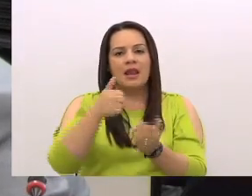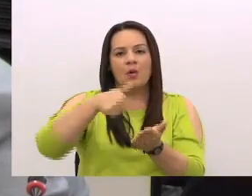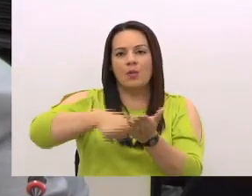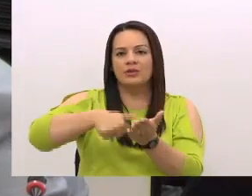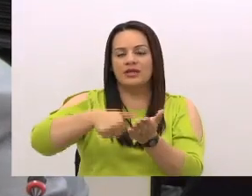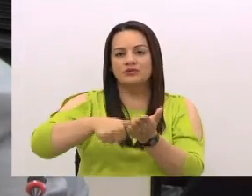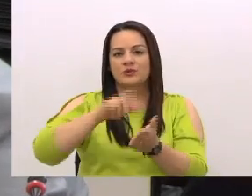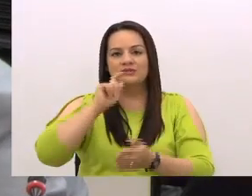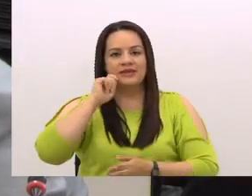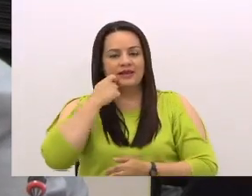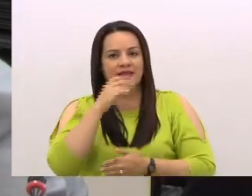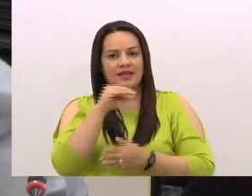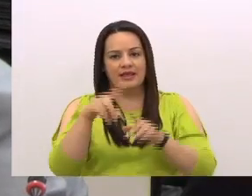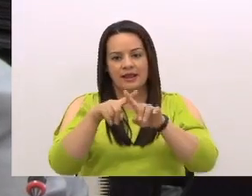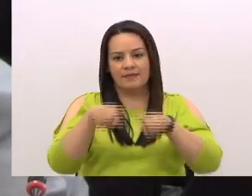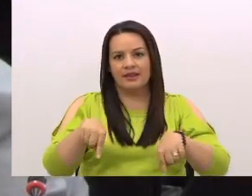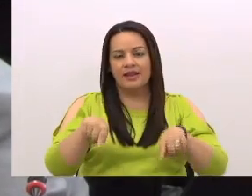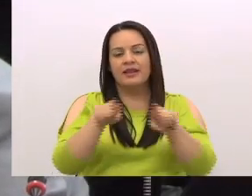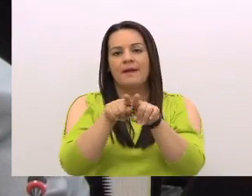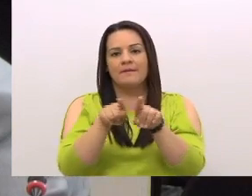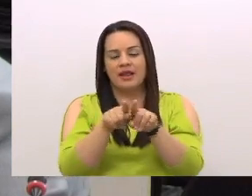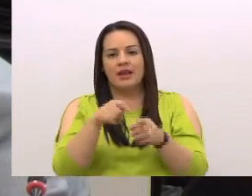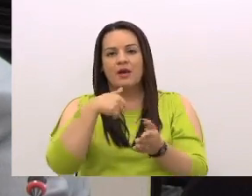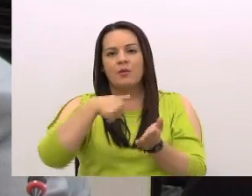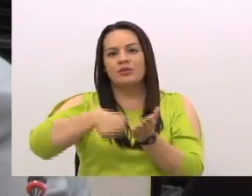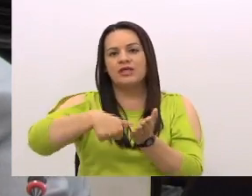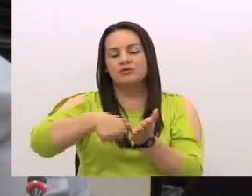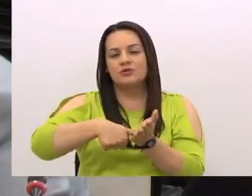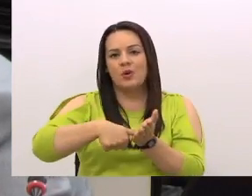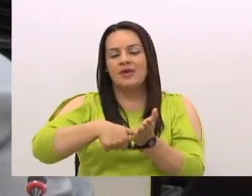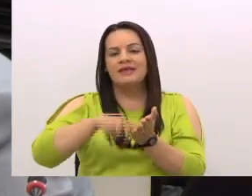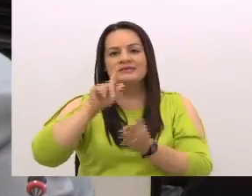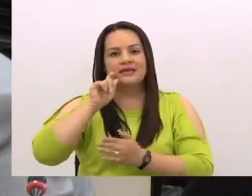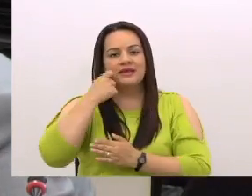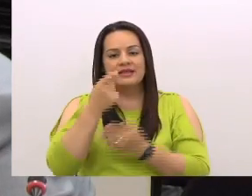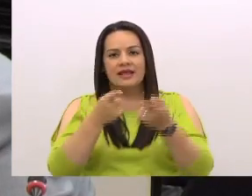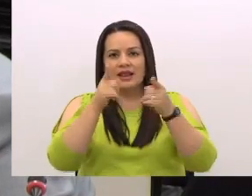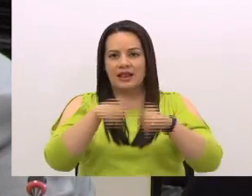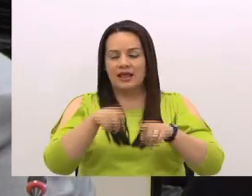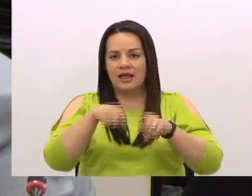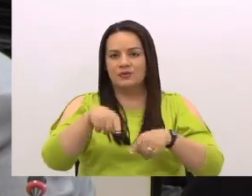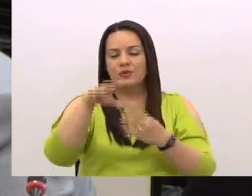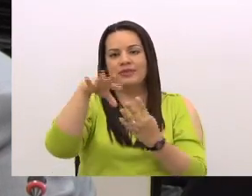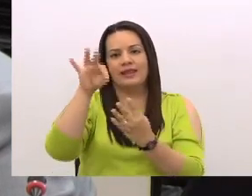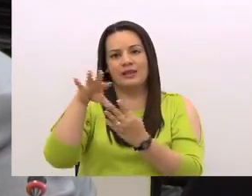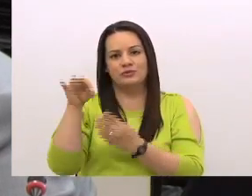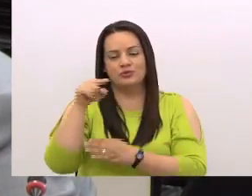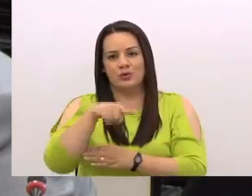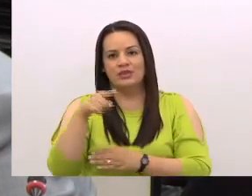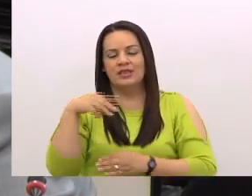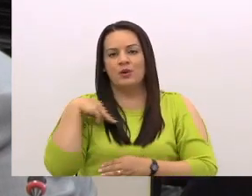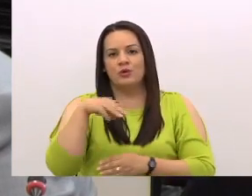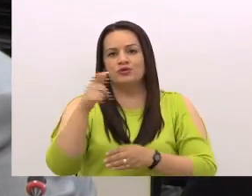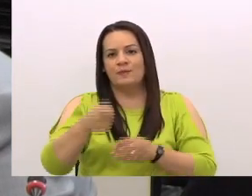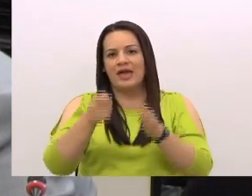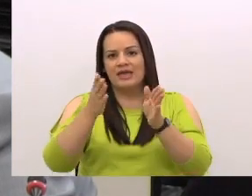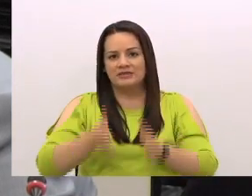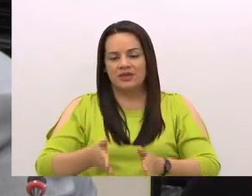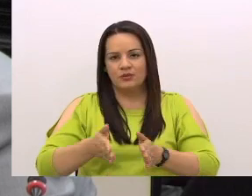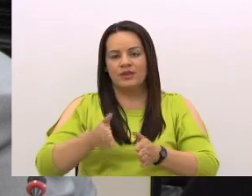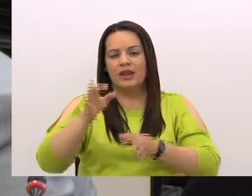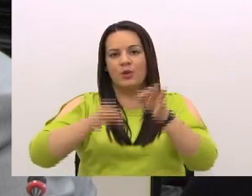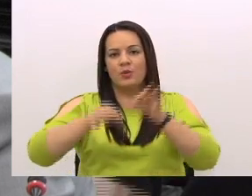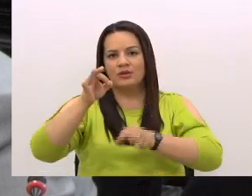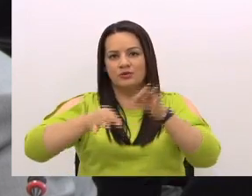secreta, eliminar prácticamente la votación secreta en el caso de la elección de los magistrados de la Corte Suprema de